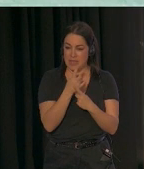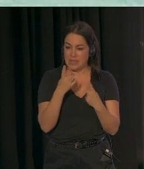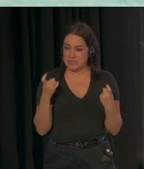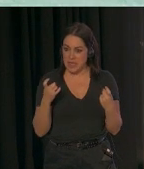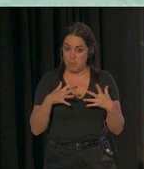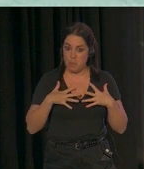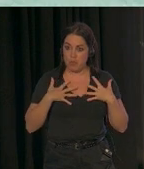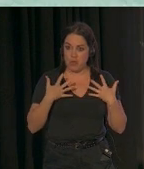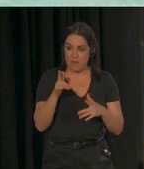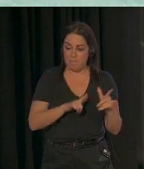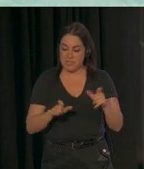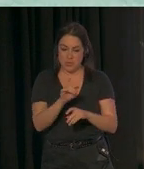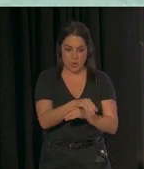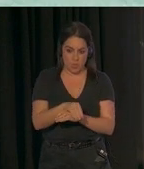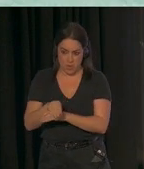los cuidadores.